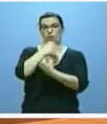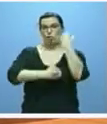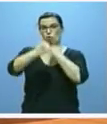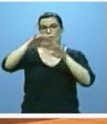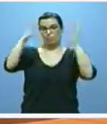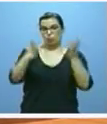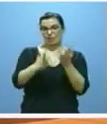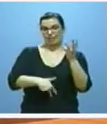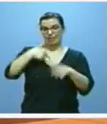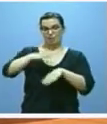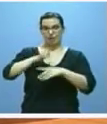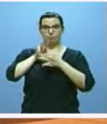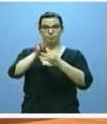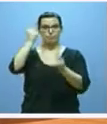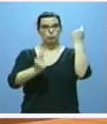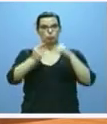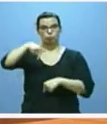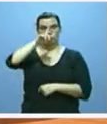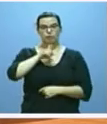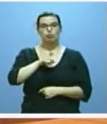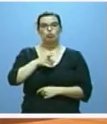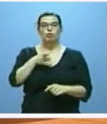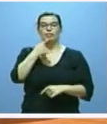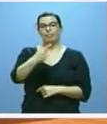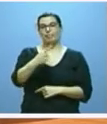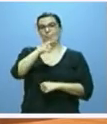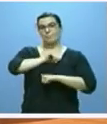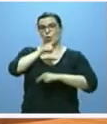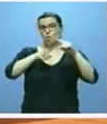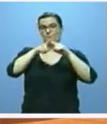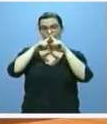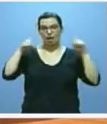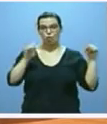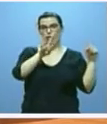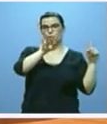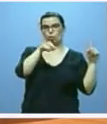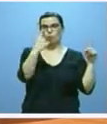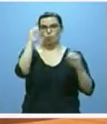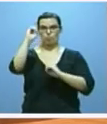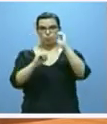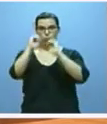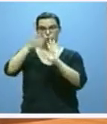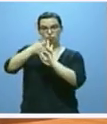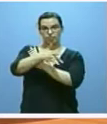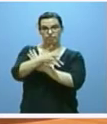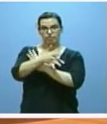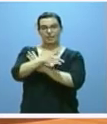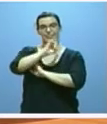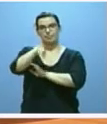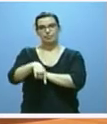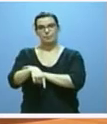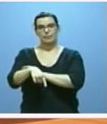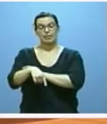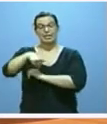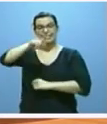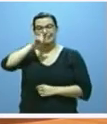2017 prevé una tasa de paro media anual del 14,1%, lo que conlleva al mismo tiempo la estimación de